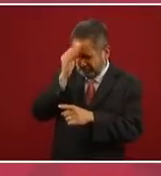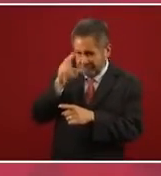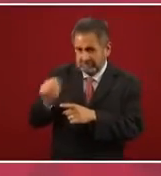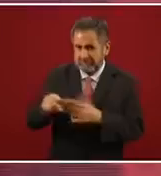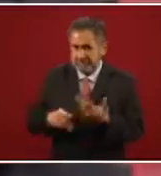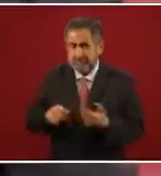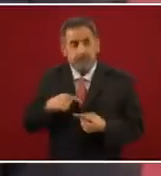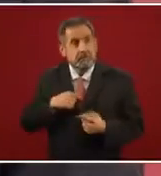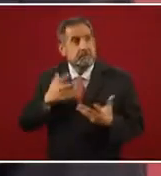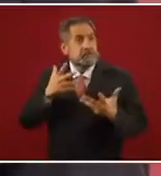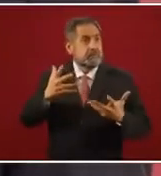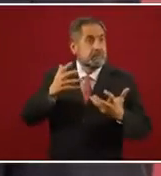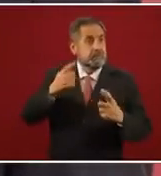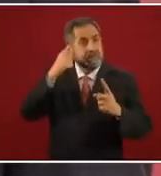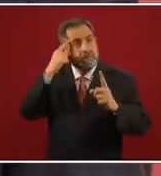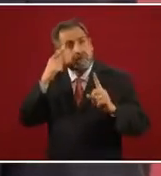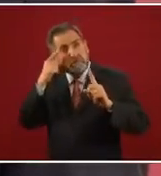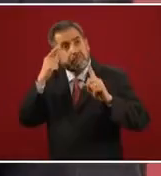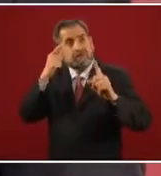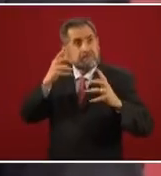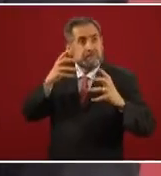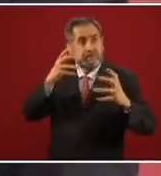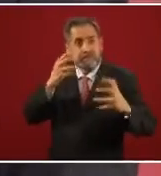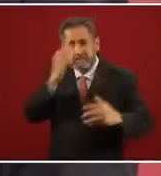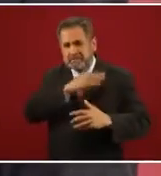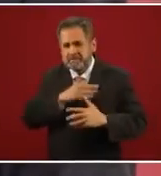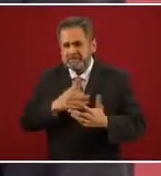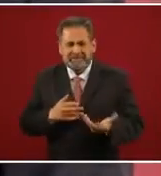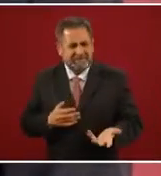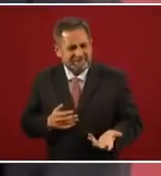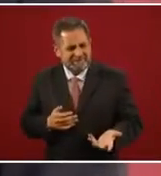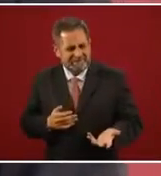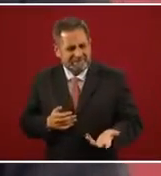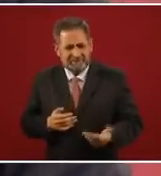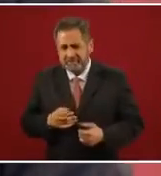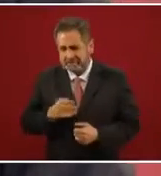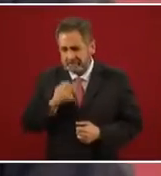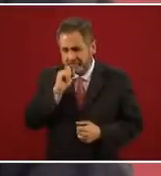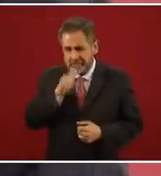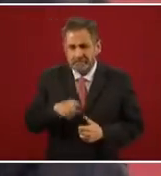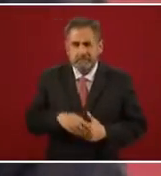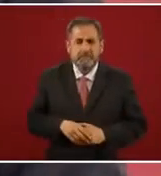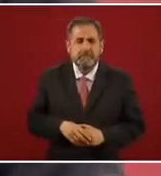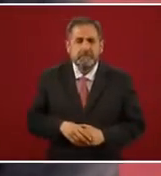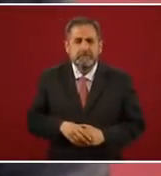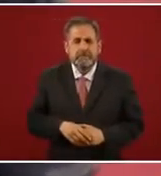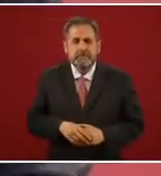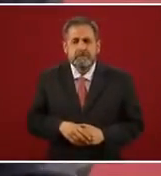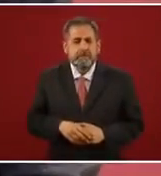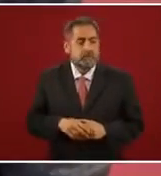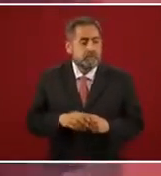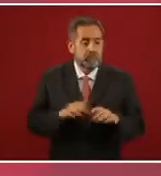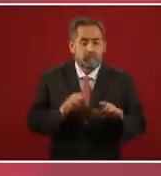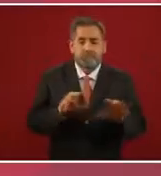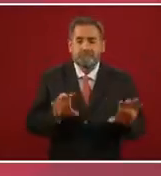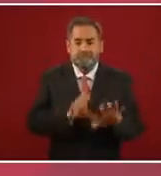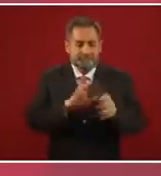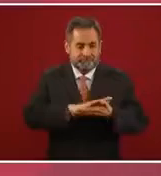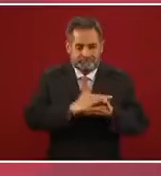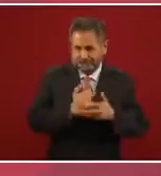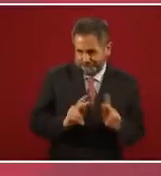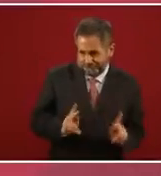aspiracionismo y te vendo computadoras